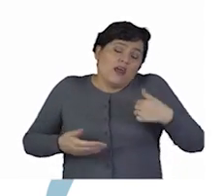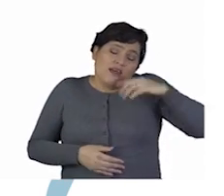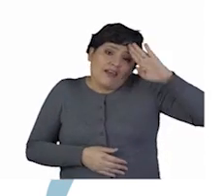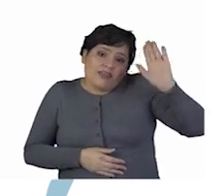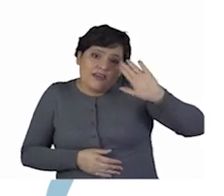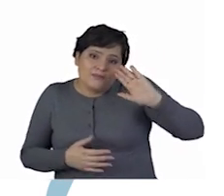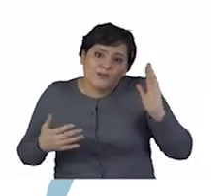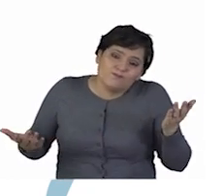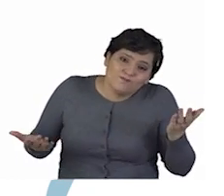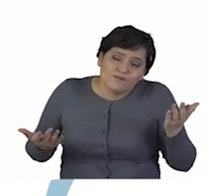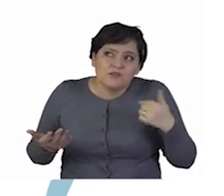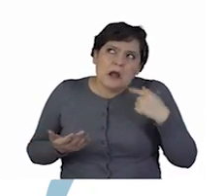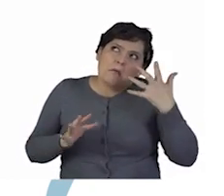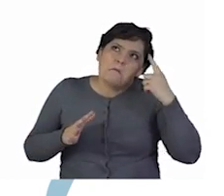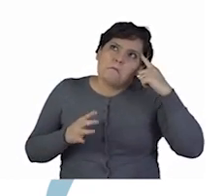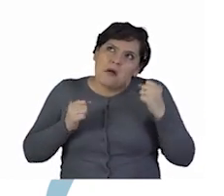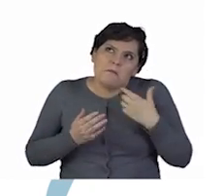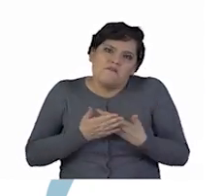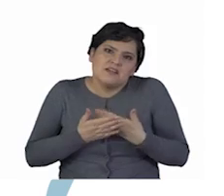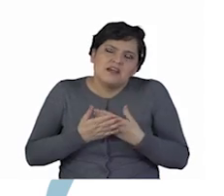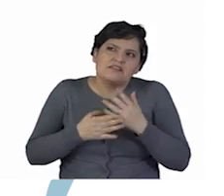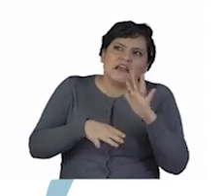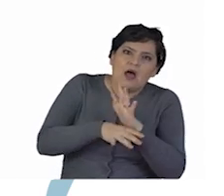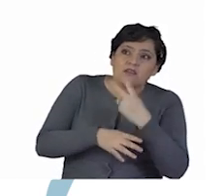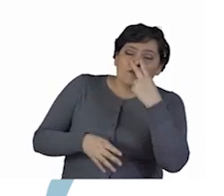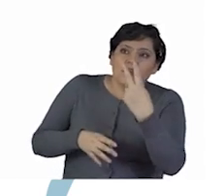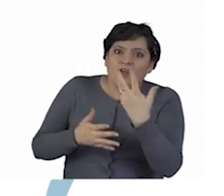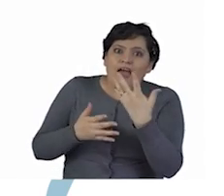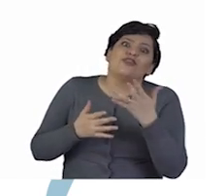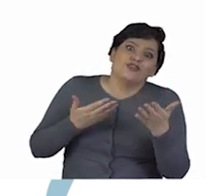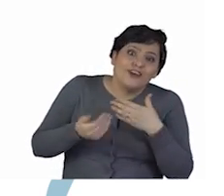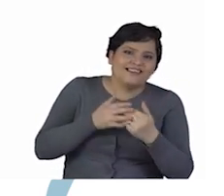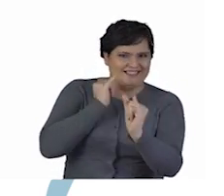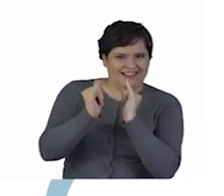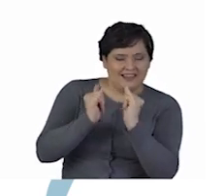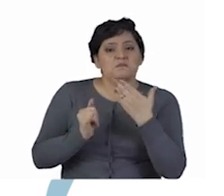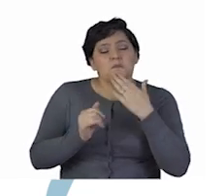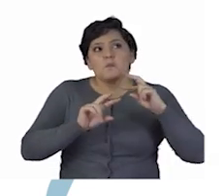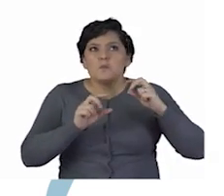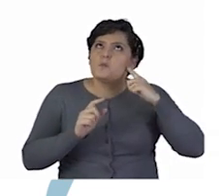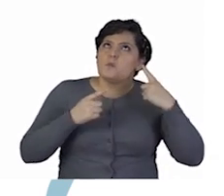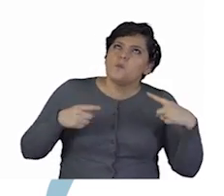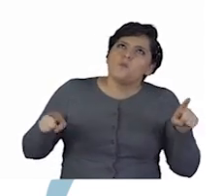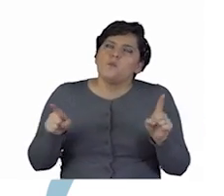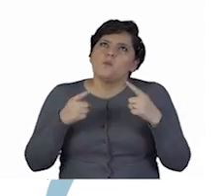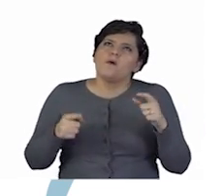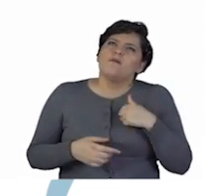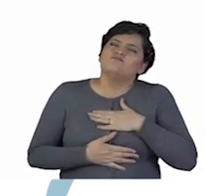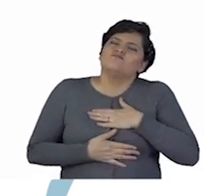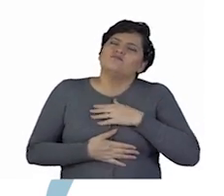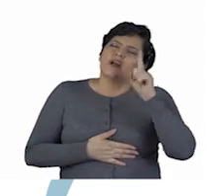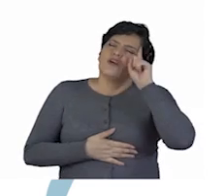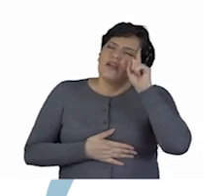Yo ahora me despido. Quizá aproveche y vea alguna obra de teatro en el Municipal de Liberi, o escuche alguna música clásica para recordar lo que